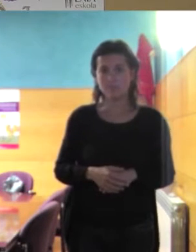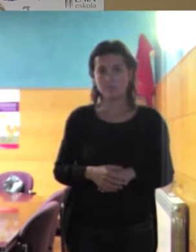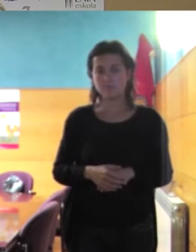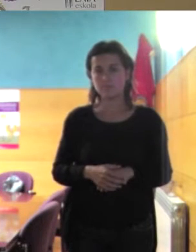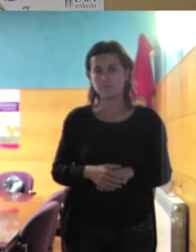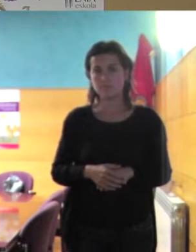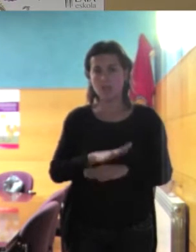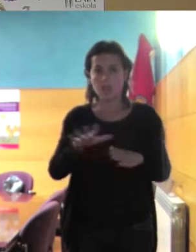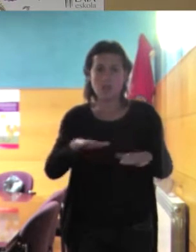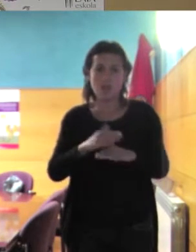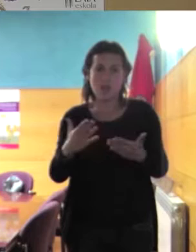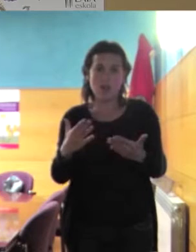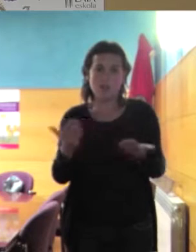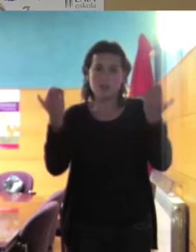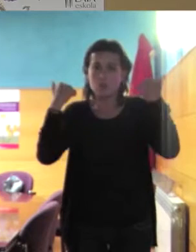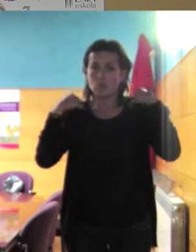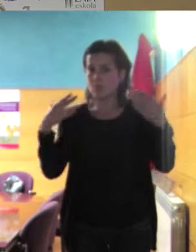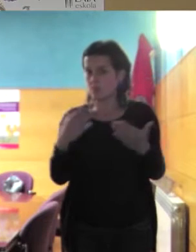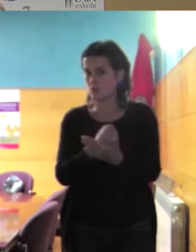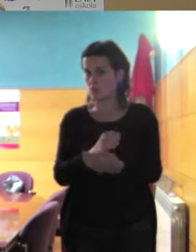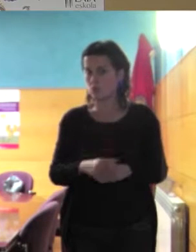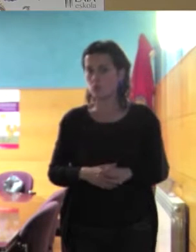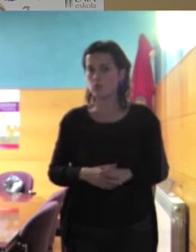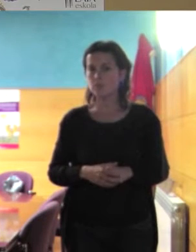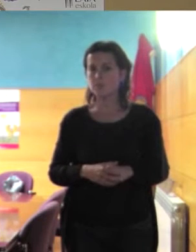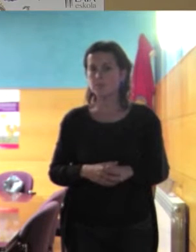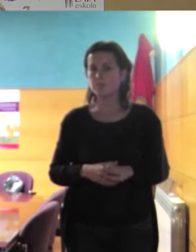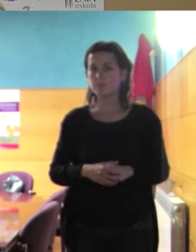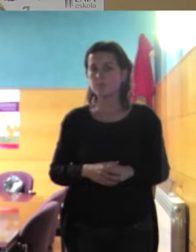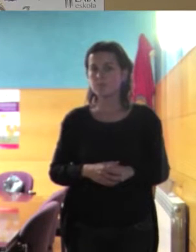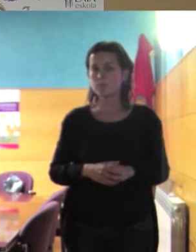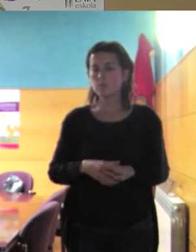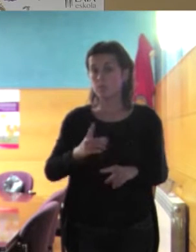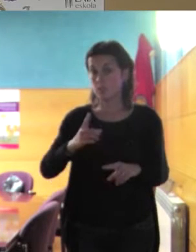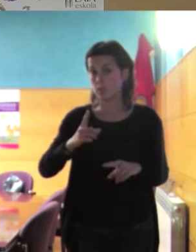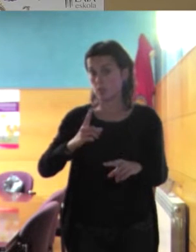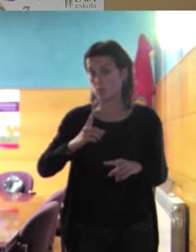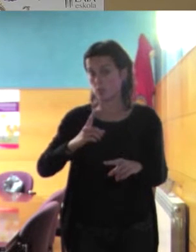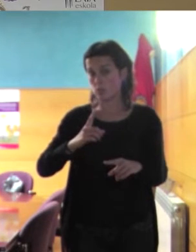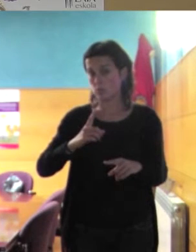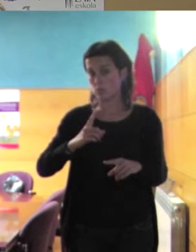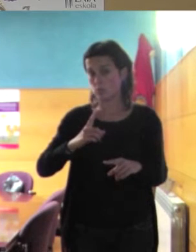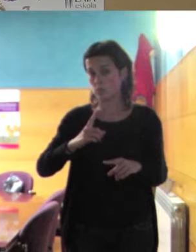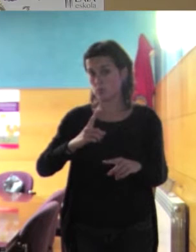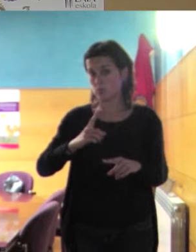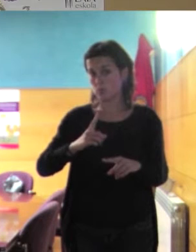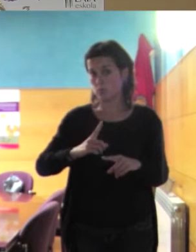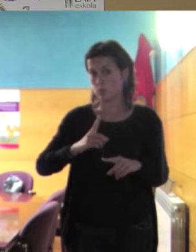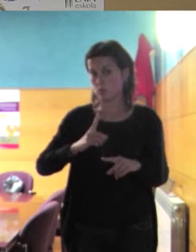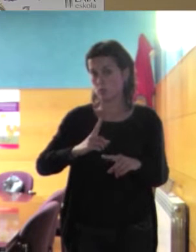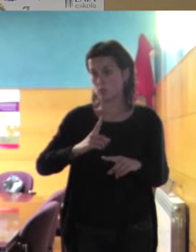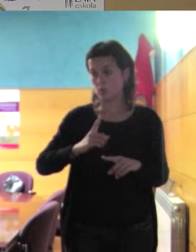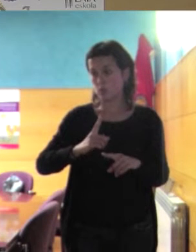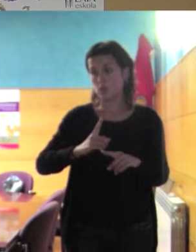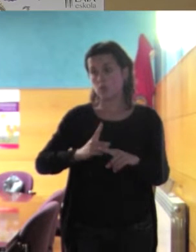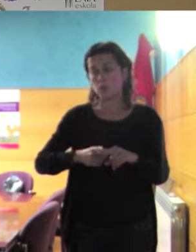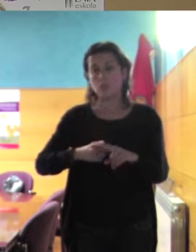claro que la homosexualidad y el lesbianismo es es legal en